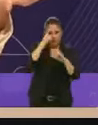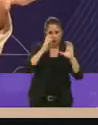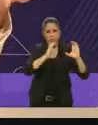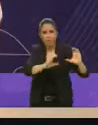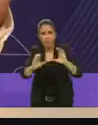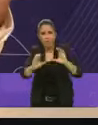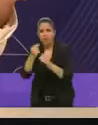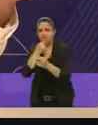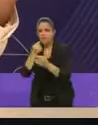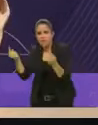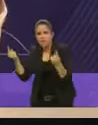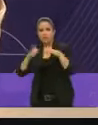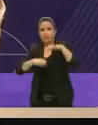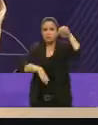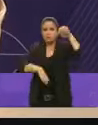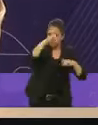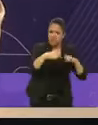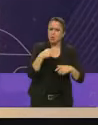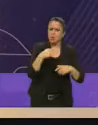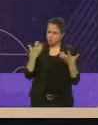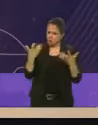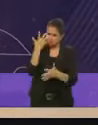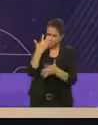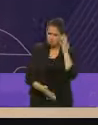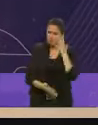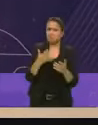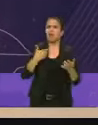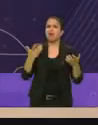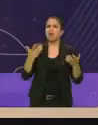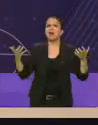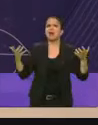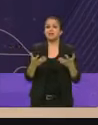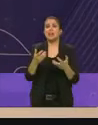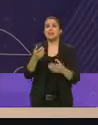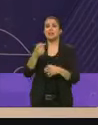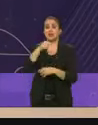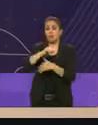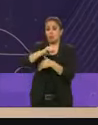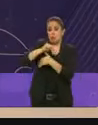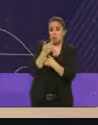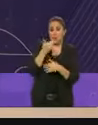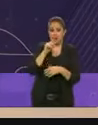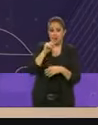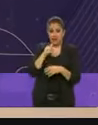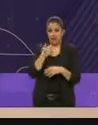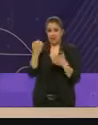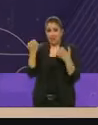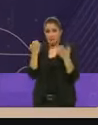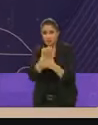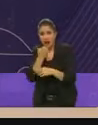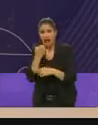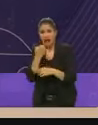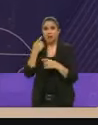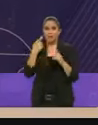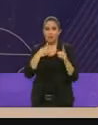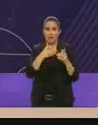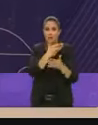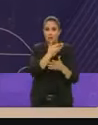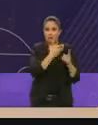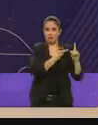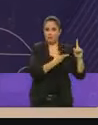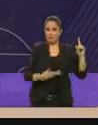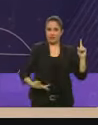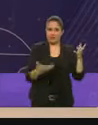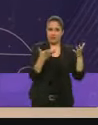más, por supuesto, y eso lo vamos a hacer. Y de las estancias infantiles, disculpen, pero lo que hizo el presidente